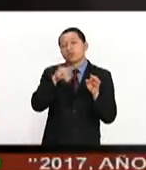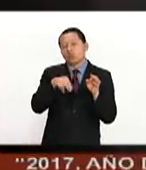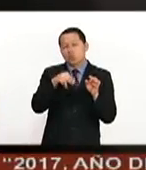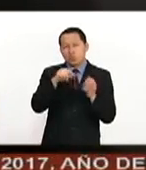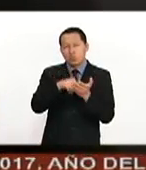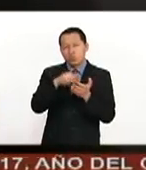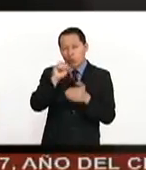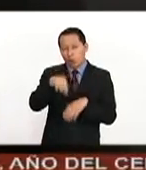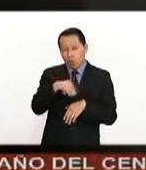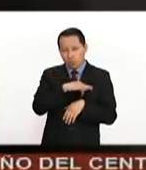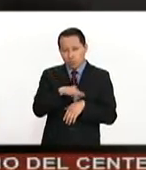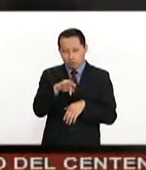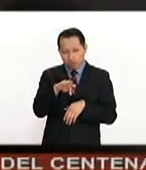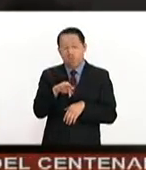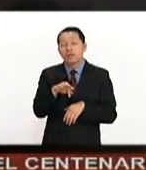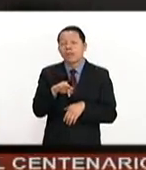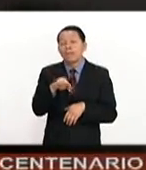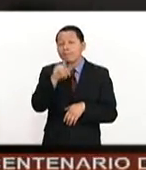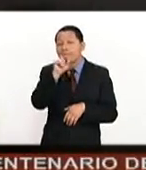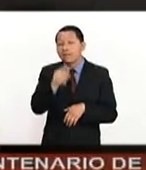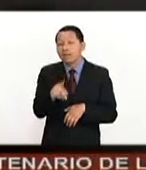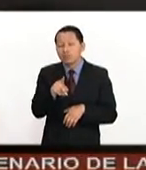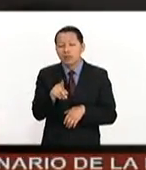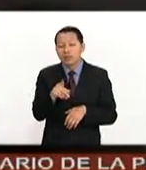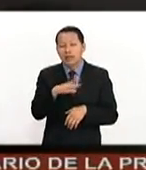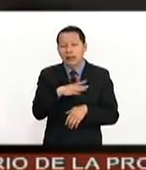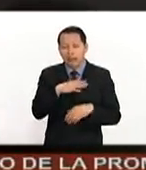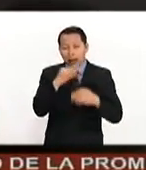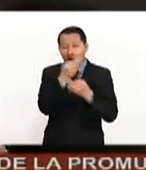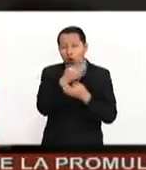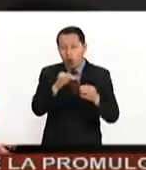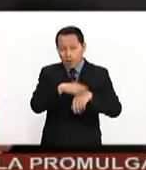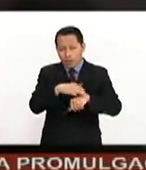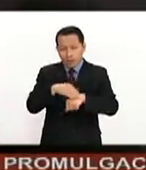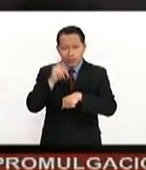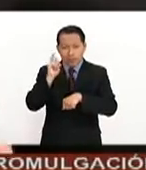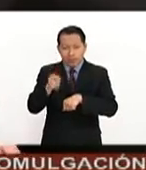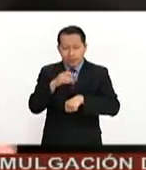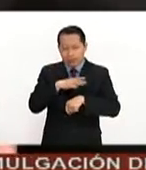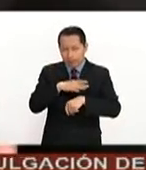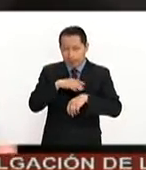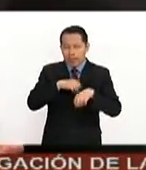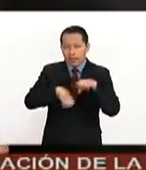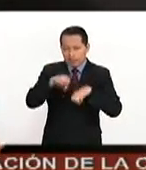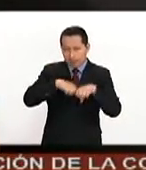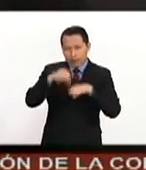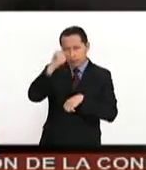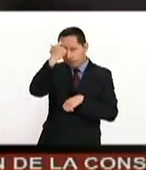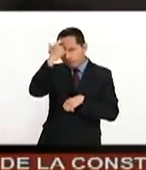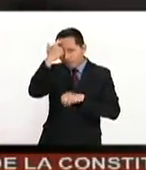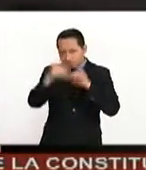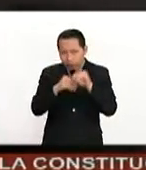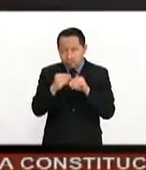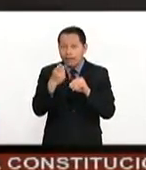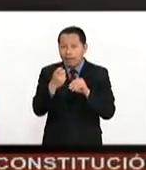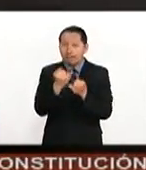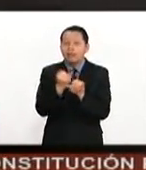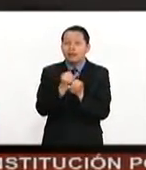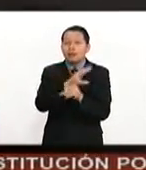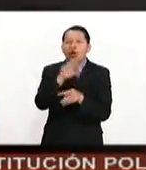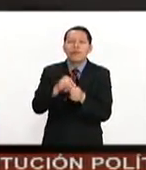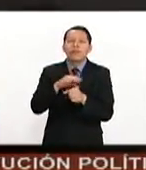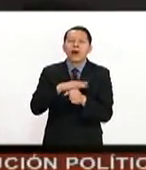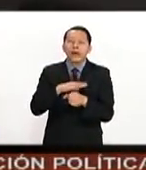pueden ver toda la convocatoria de detalles en idatum.com. Y esta convocatoria está enfocada en emprendimientos creativos. En este portal tenemos